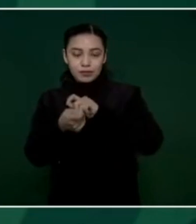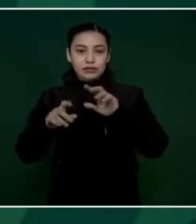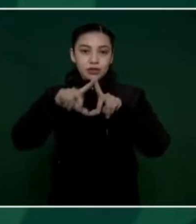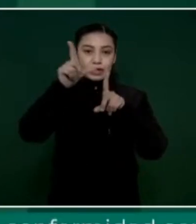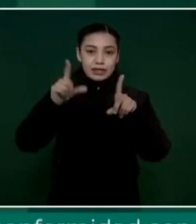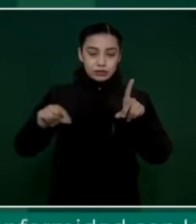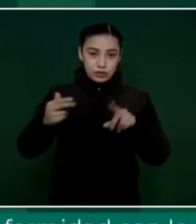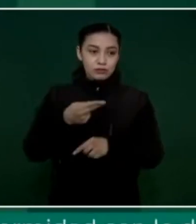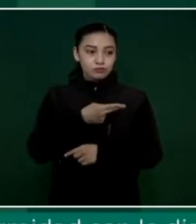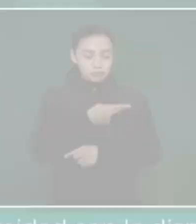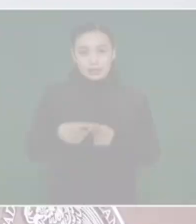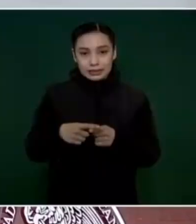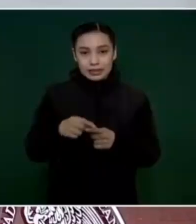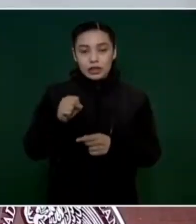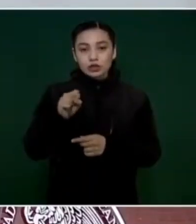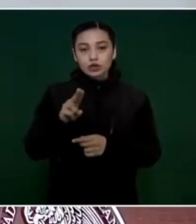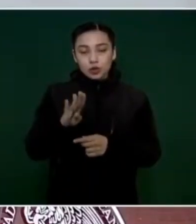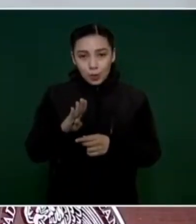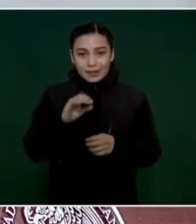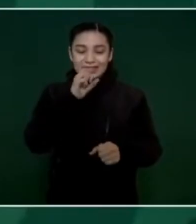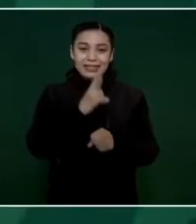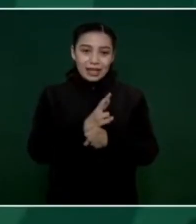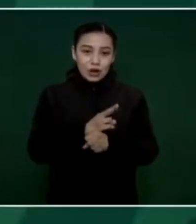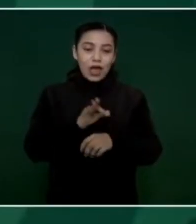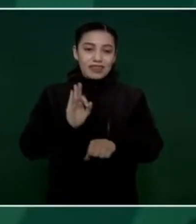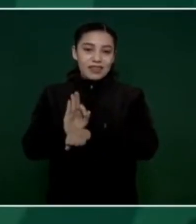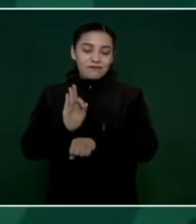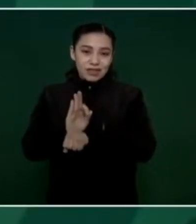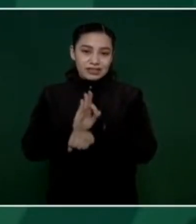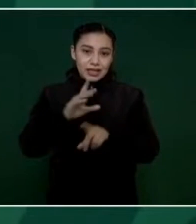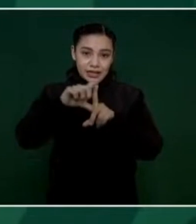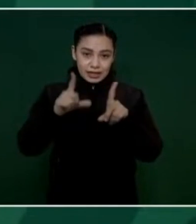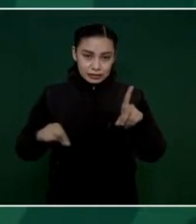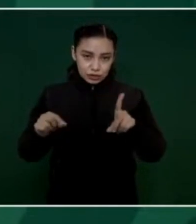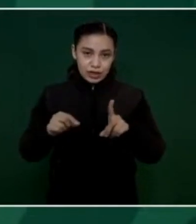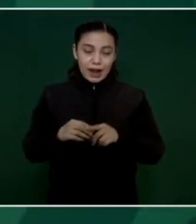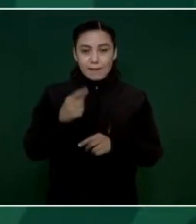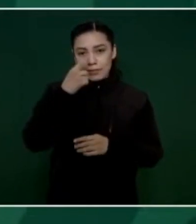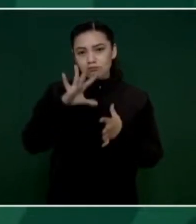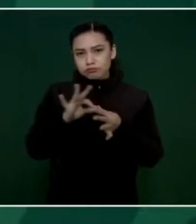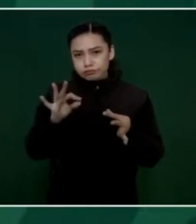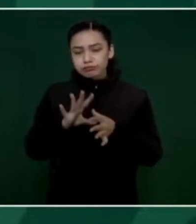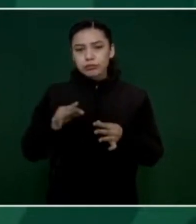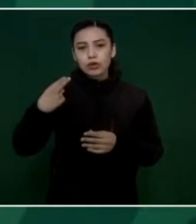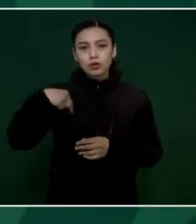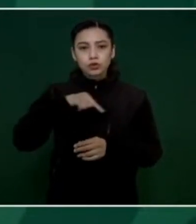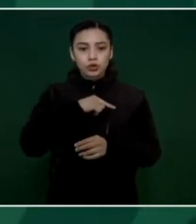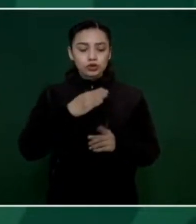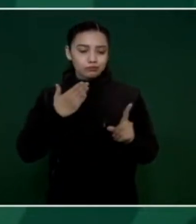llevando a cabo. Decirles que hemos centrado nuestro esfuerzo en